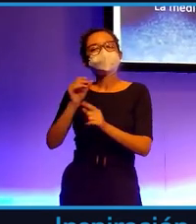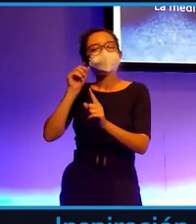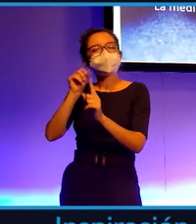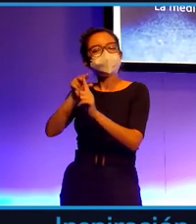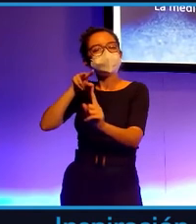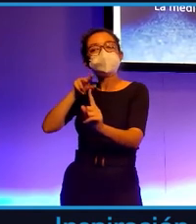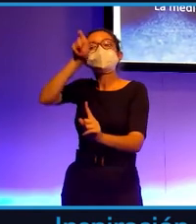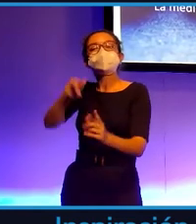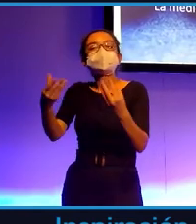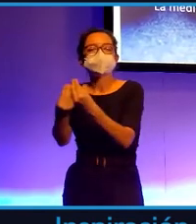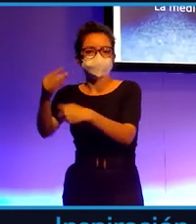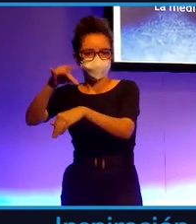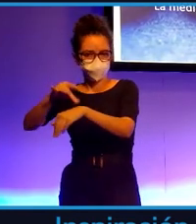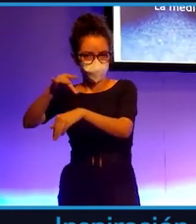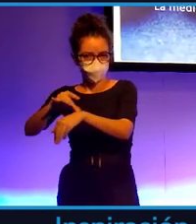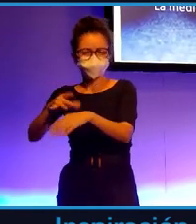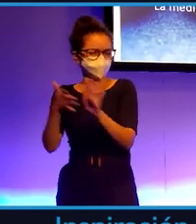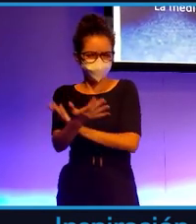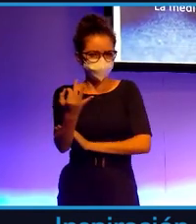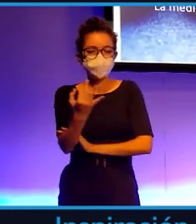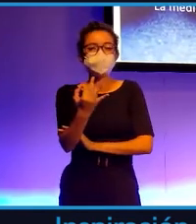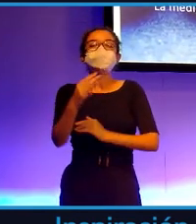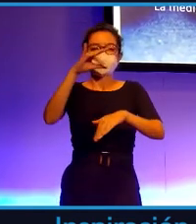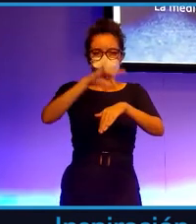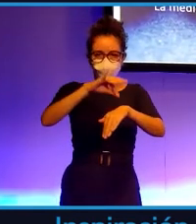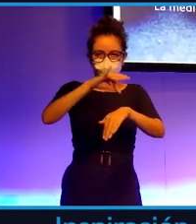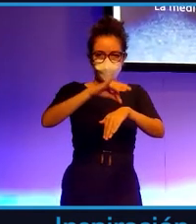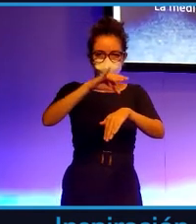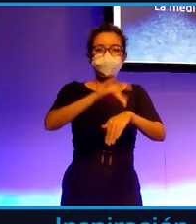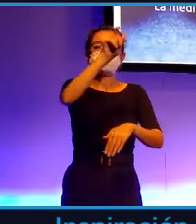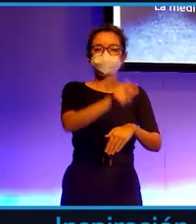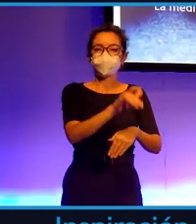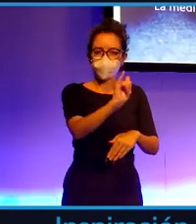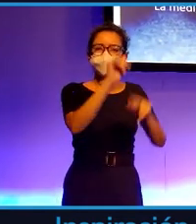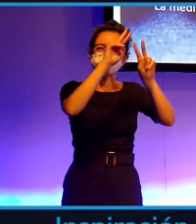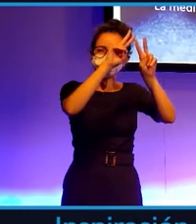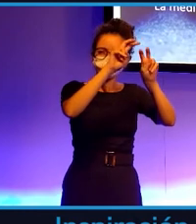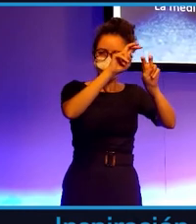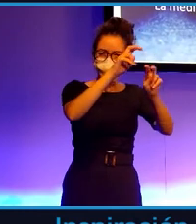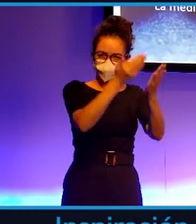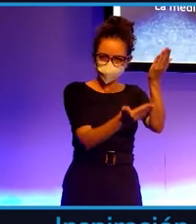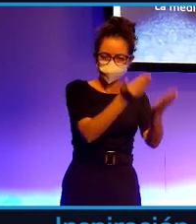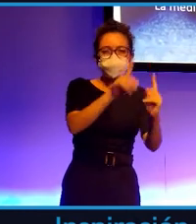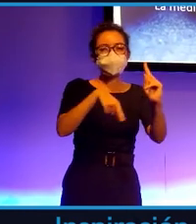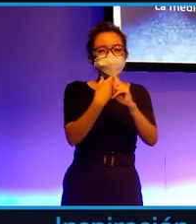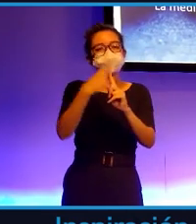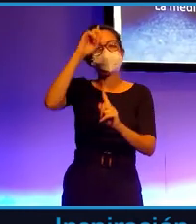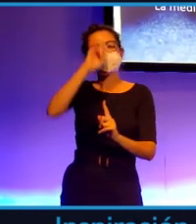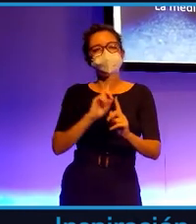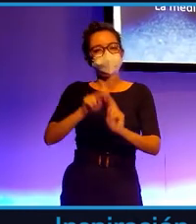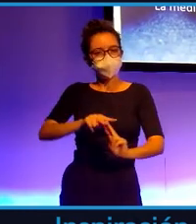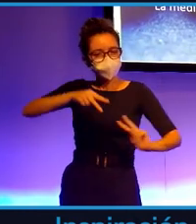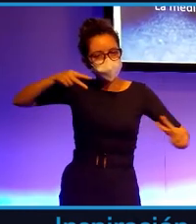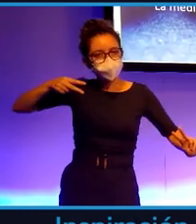enfermedad. Es decir, no solo se analiza la enfermedad que tiene una persona en concreto, sino se analiza su perfil genético, la